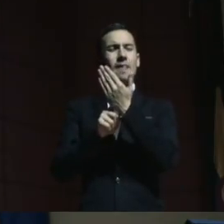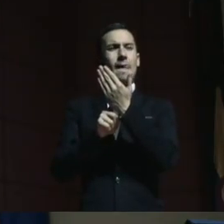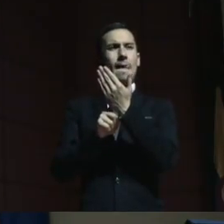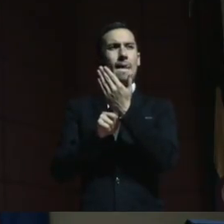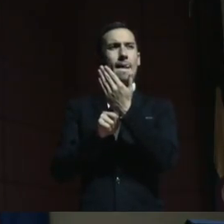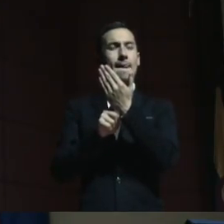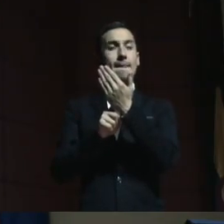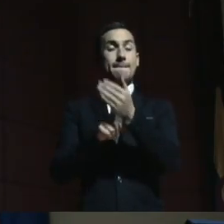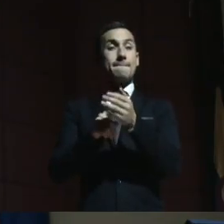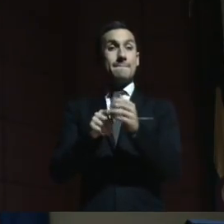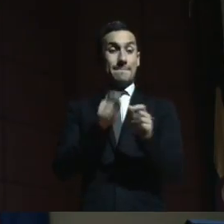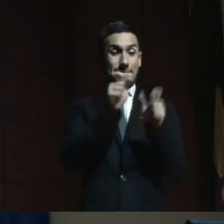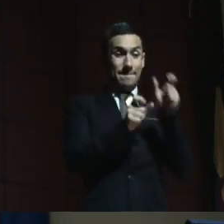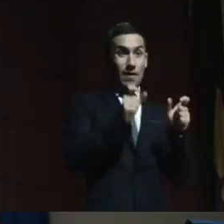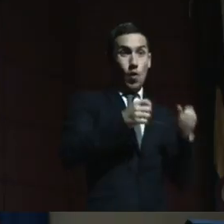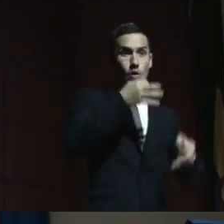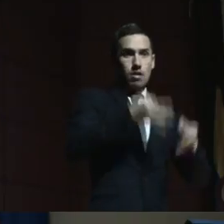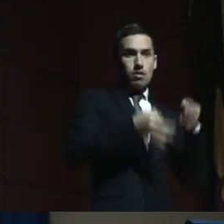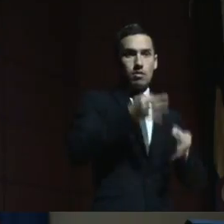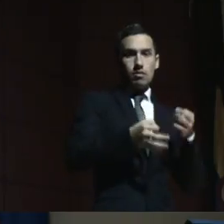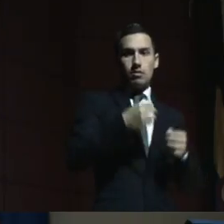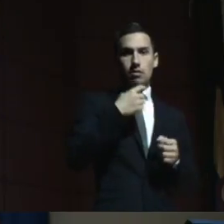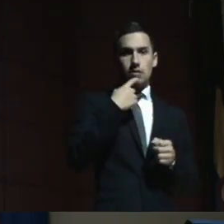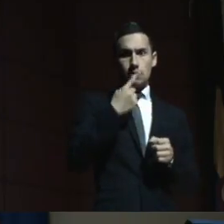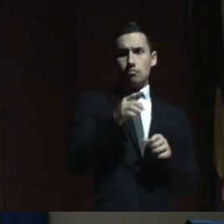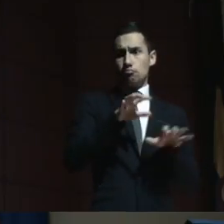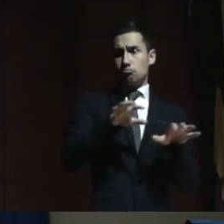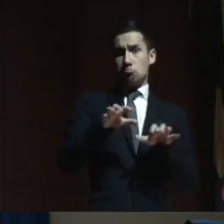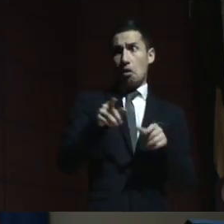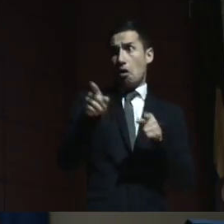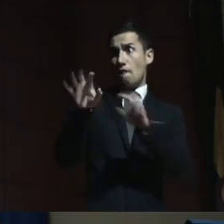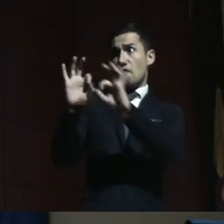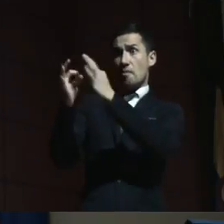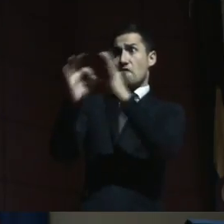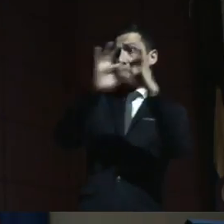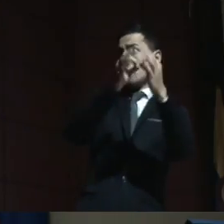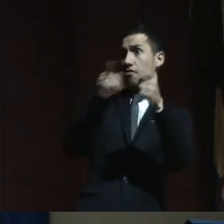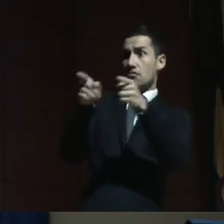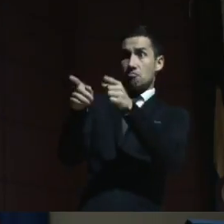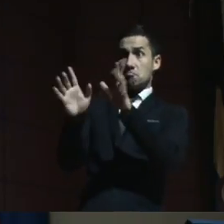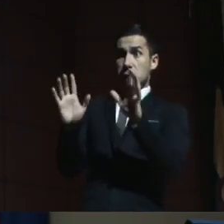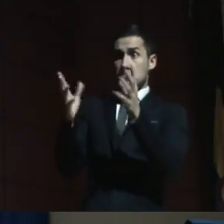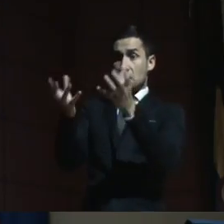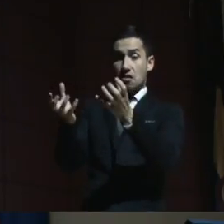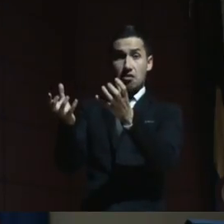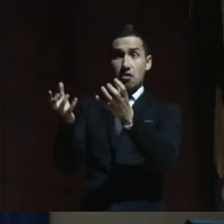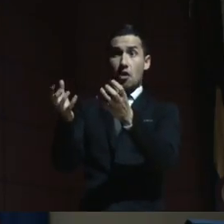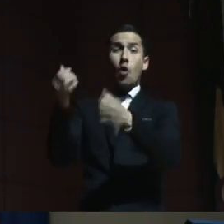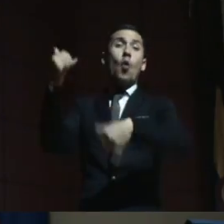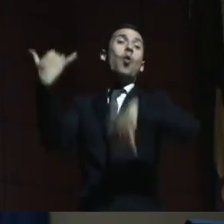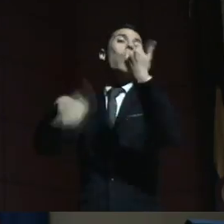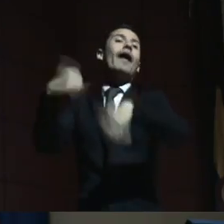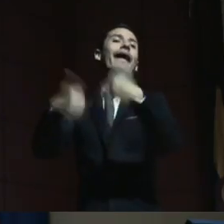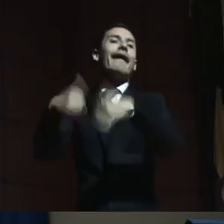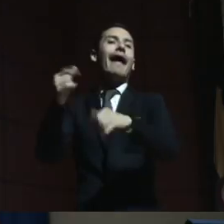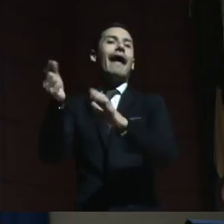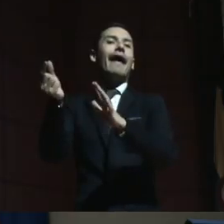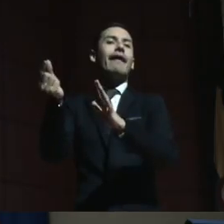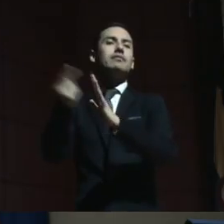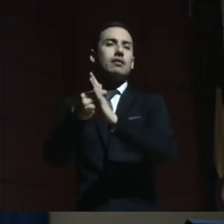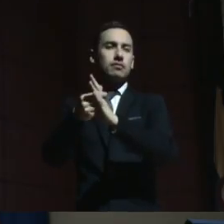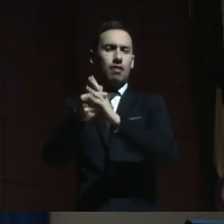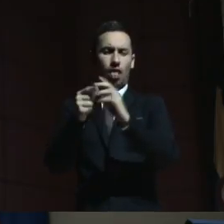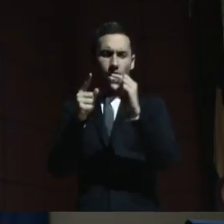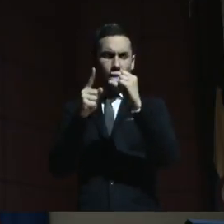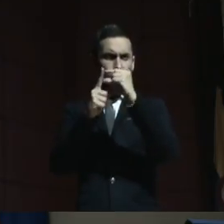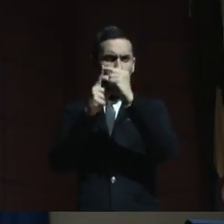actores jurídicos que lo habían hecho porque la familia quería y pues porque ellos querían como jugar a casarse y que